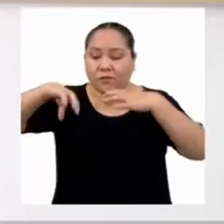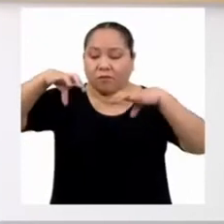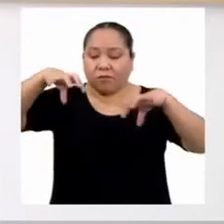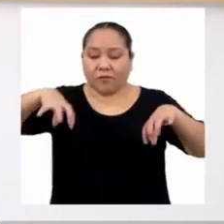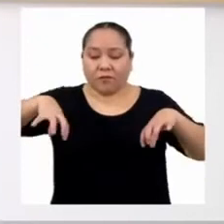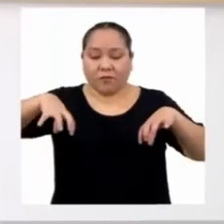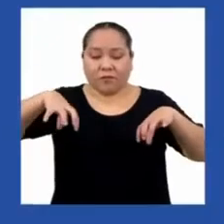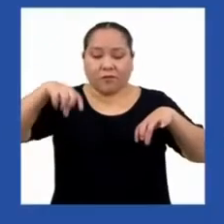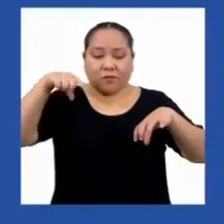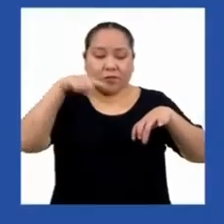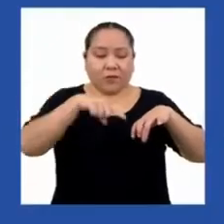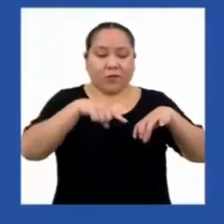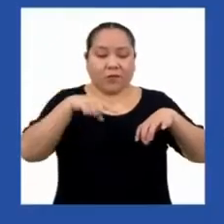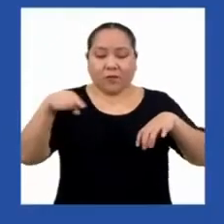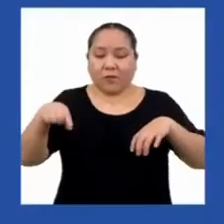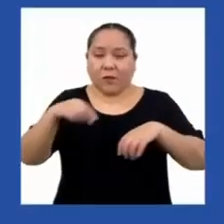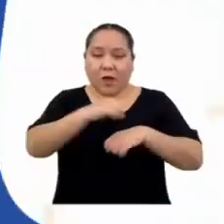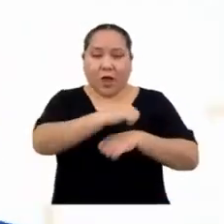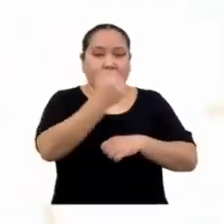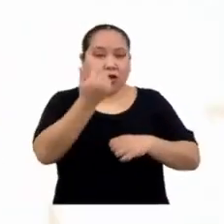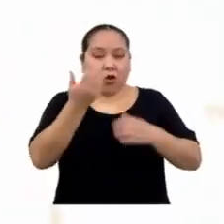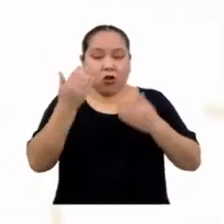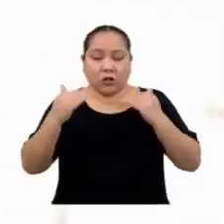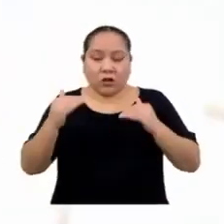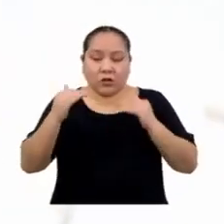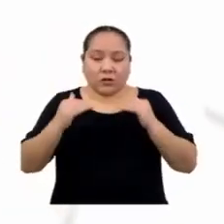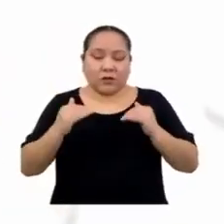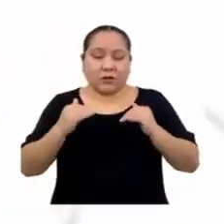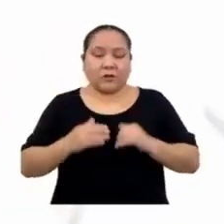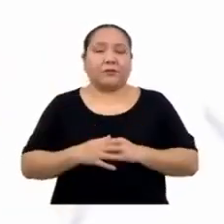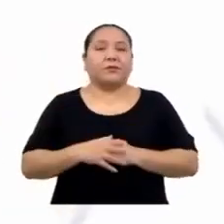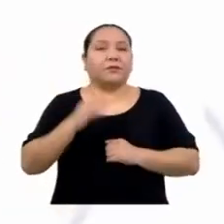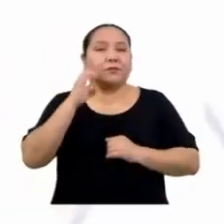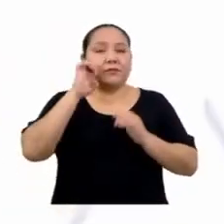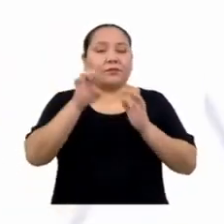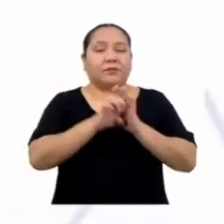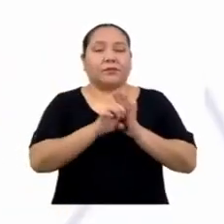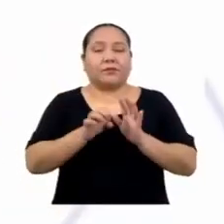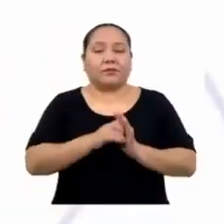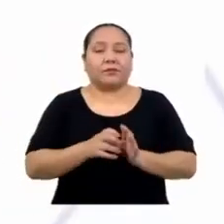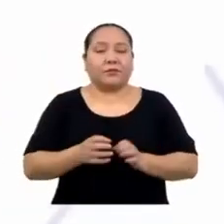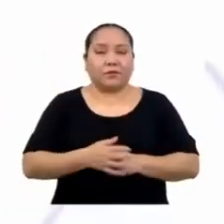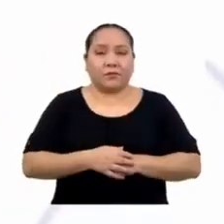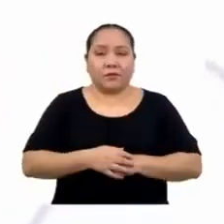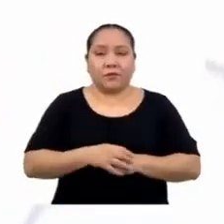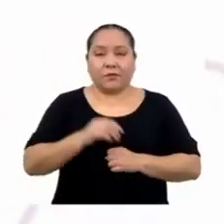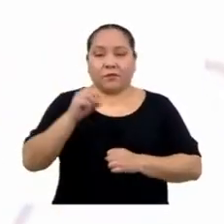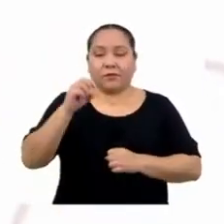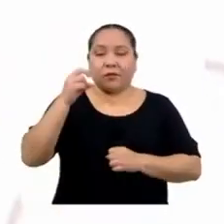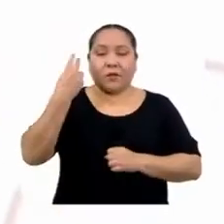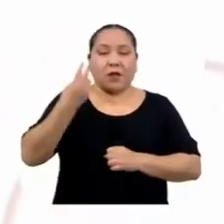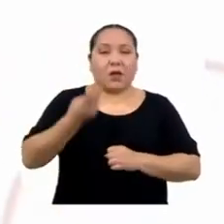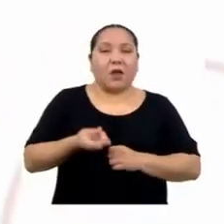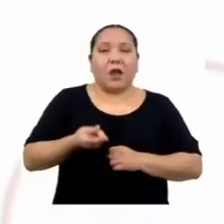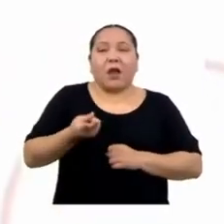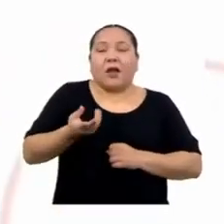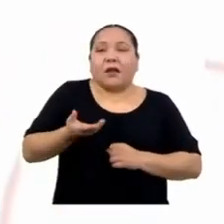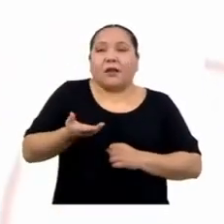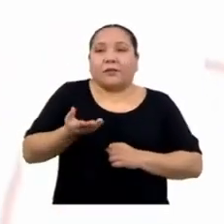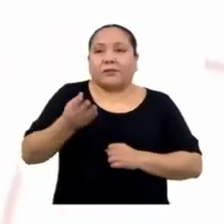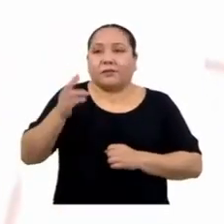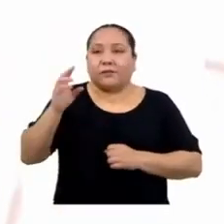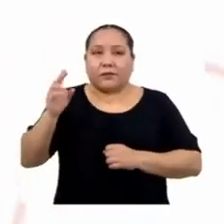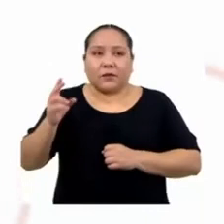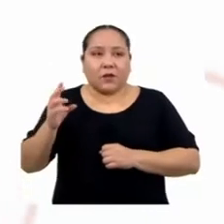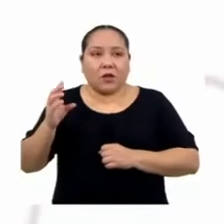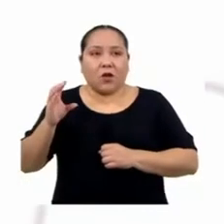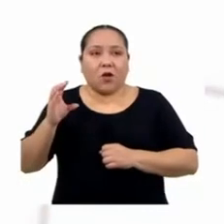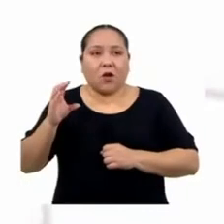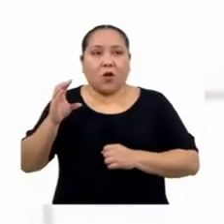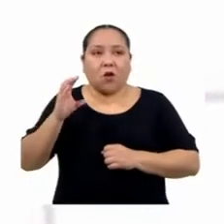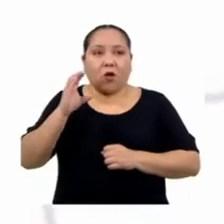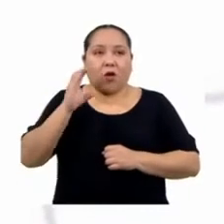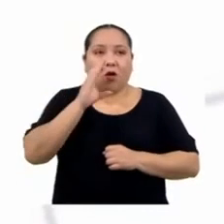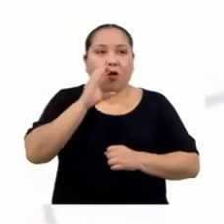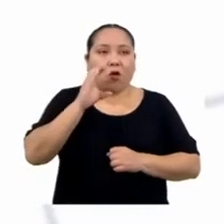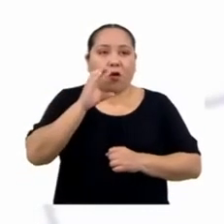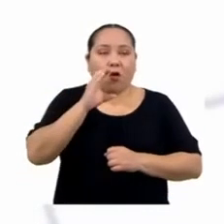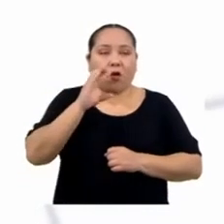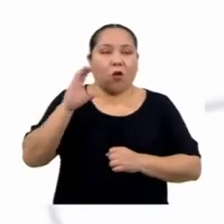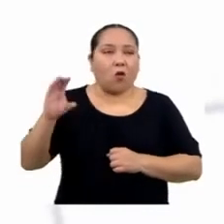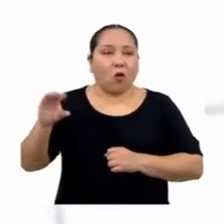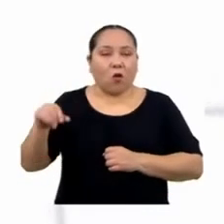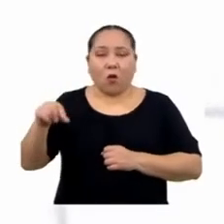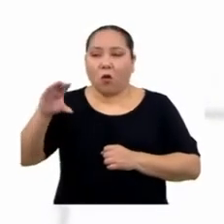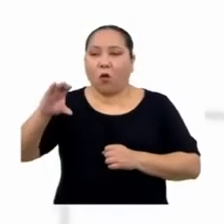otras categorías. Por ejemplo, las variables cualitativas pueden ser nominales u ordinales.